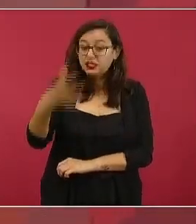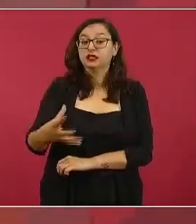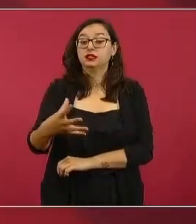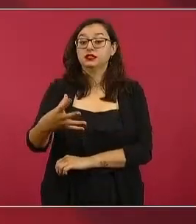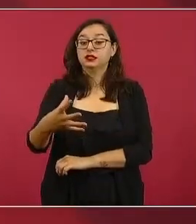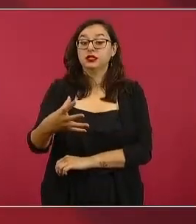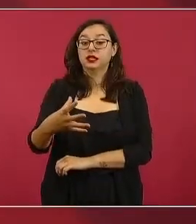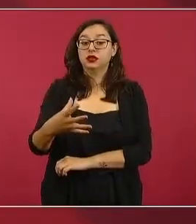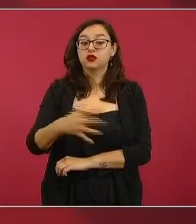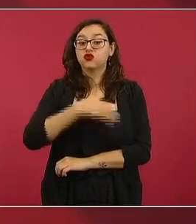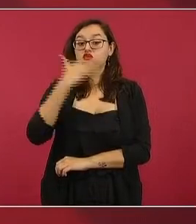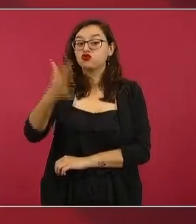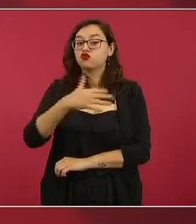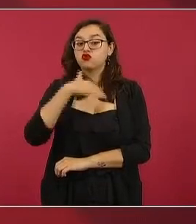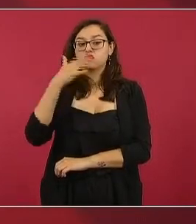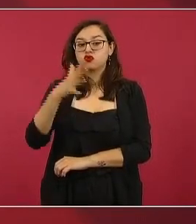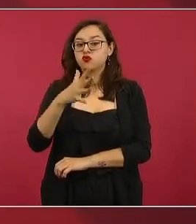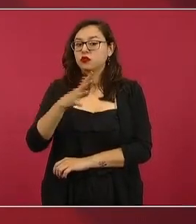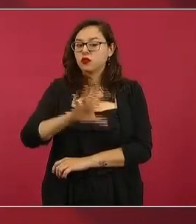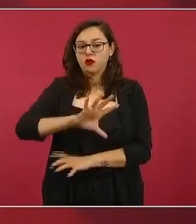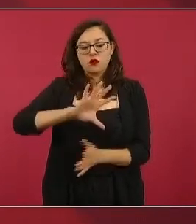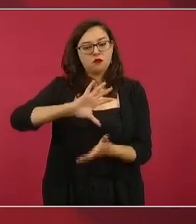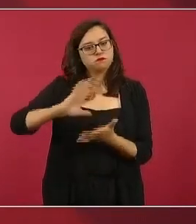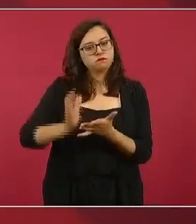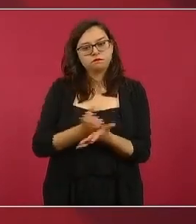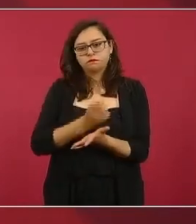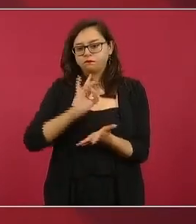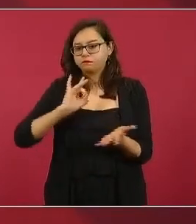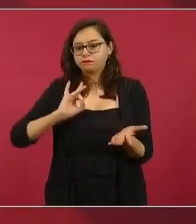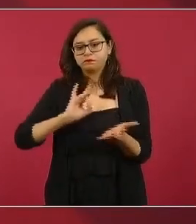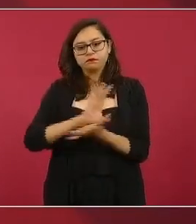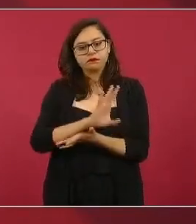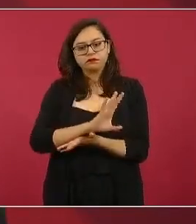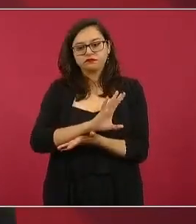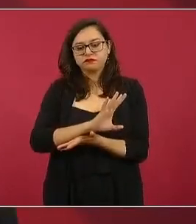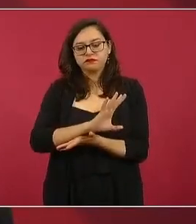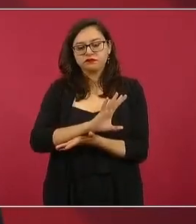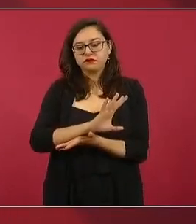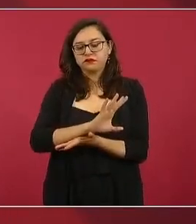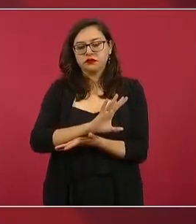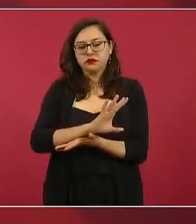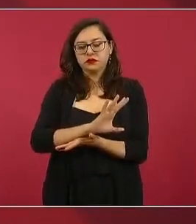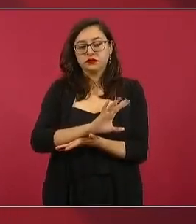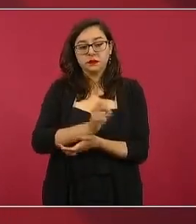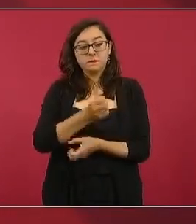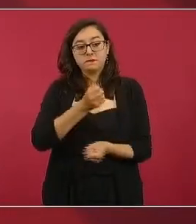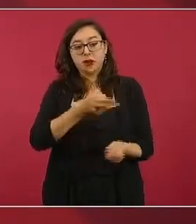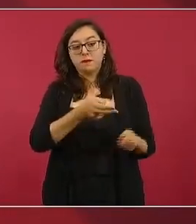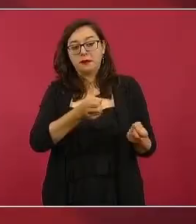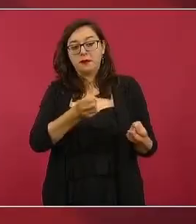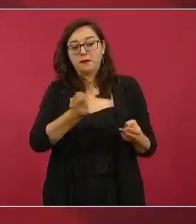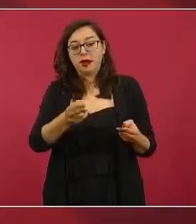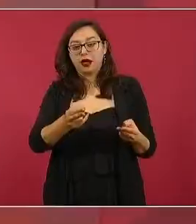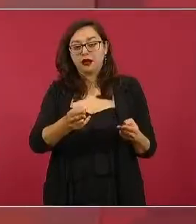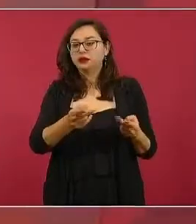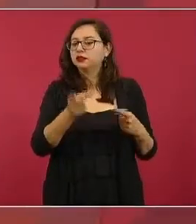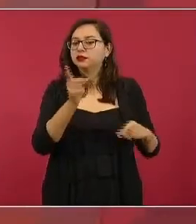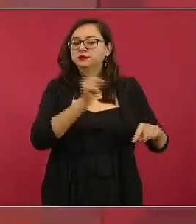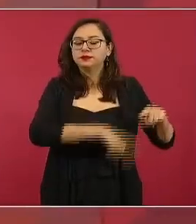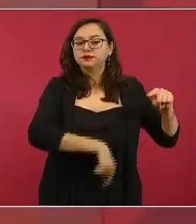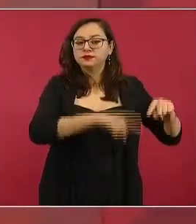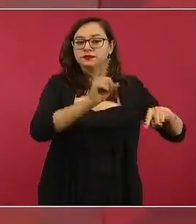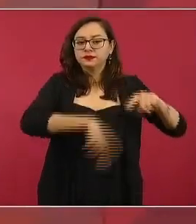al régimen corrupto de injusticias y de privilegios y eso es lo que estamos